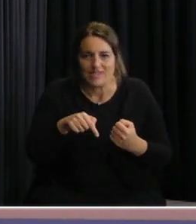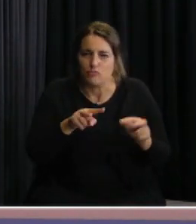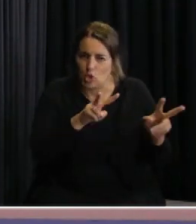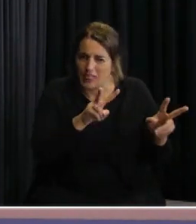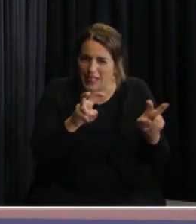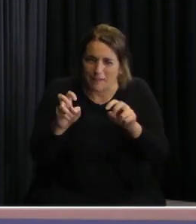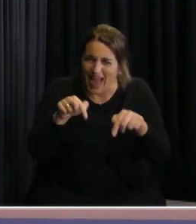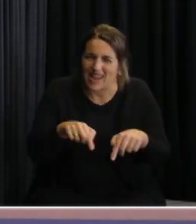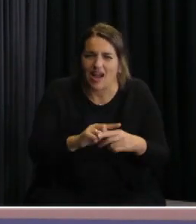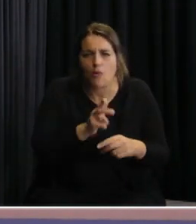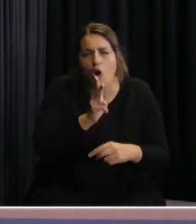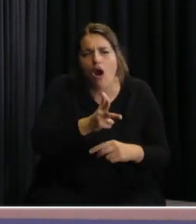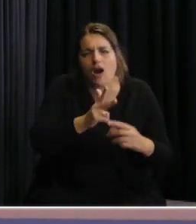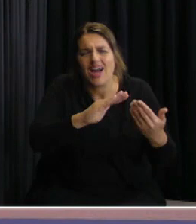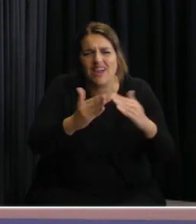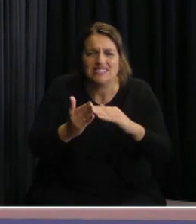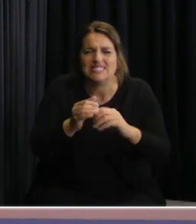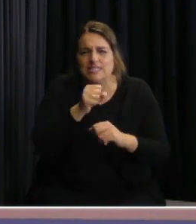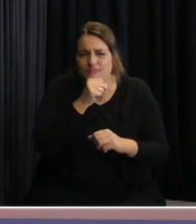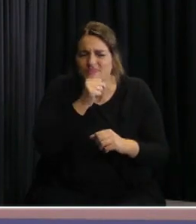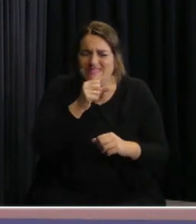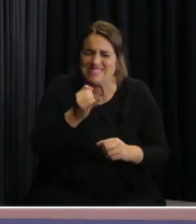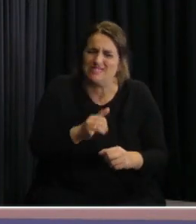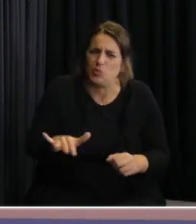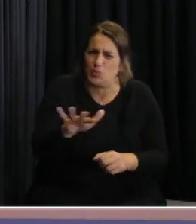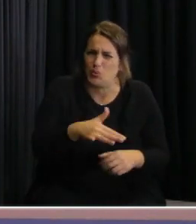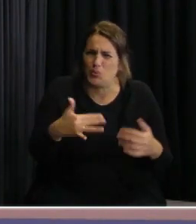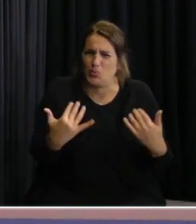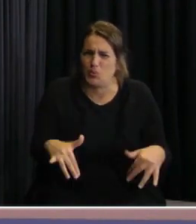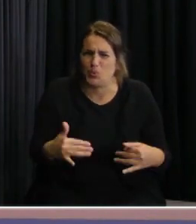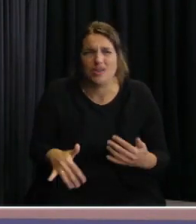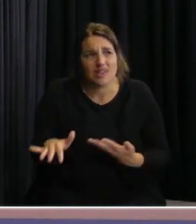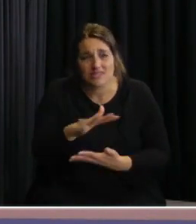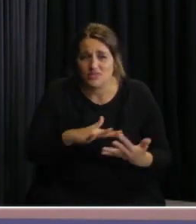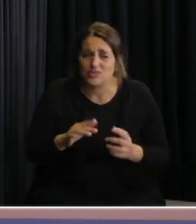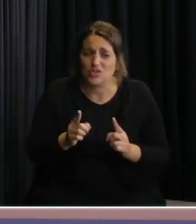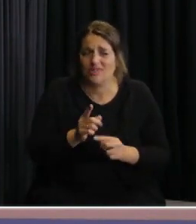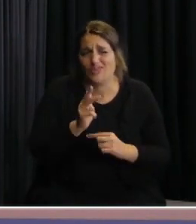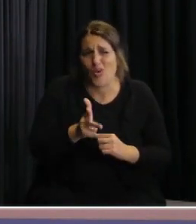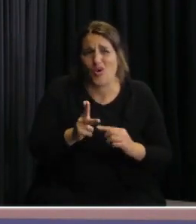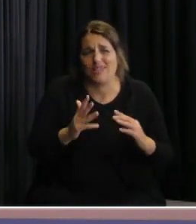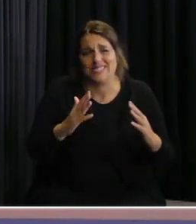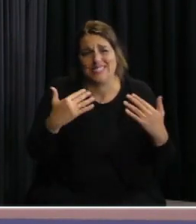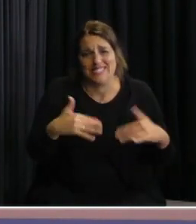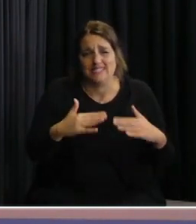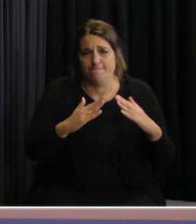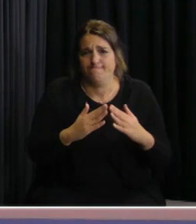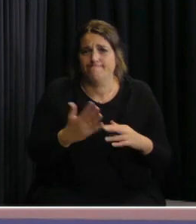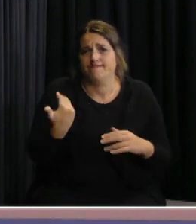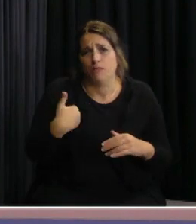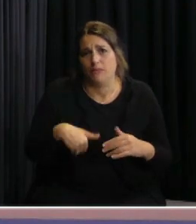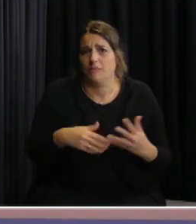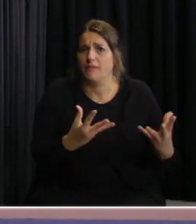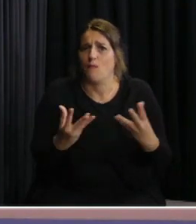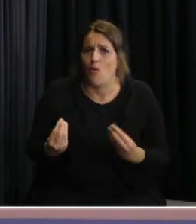hogares lamentablemente están y las condiciones en las que estos hogares lamentablemente tienen a muchos de